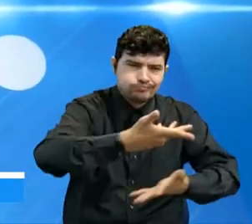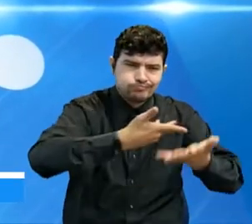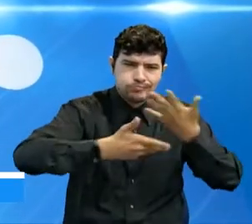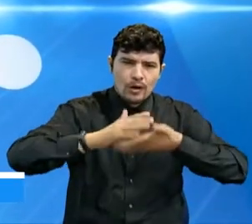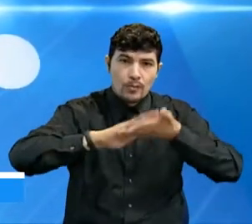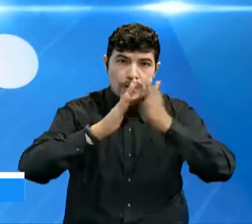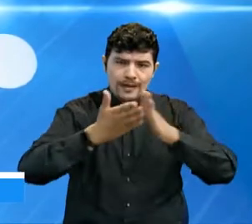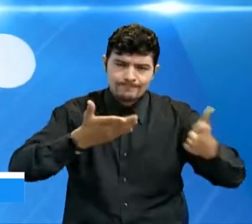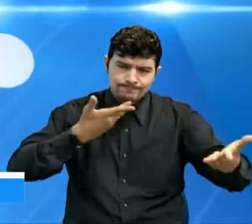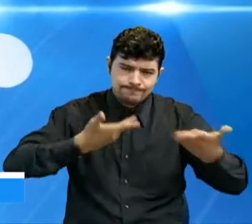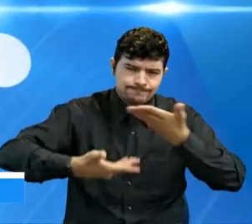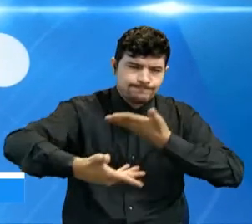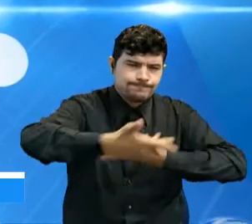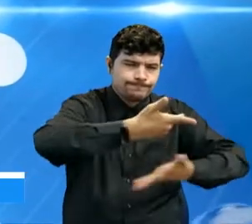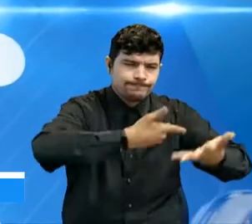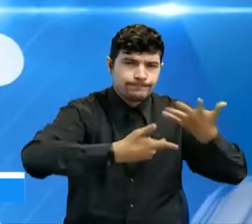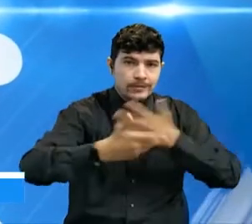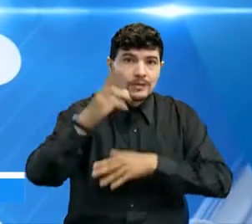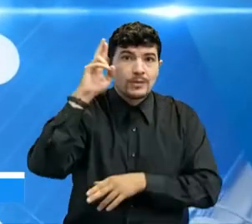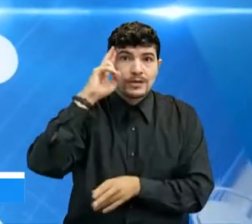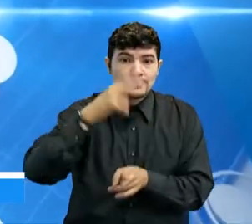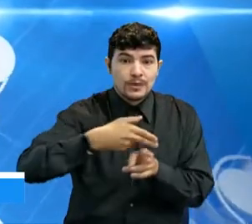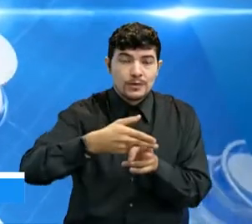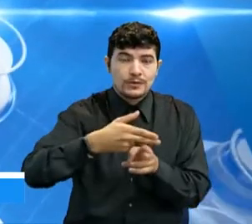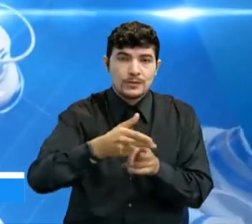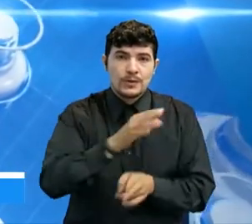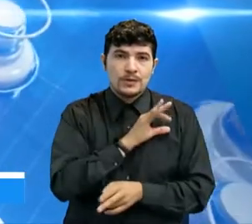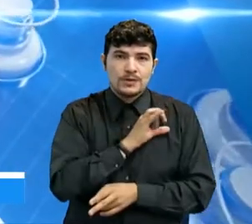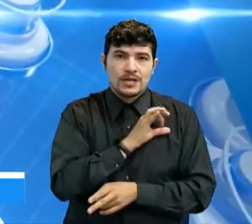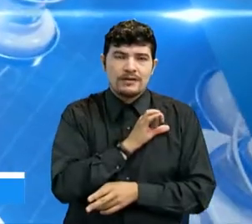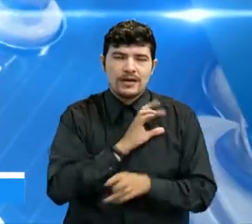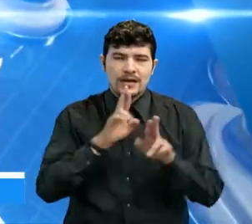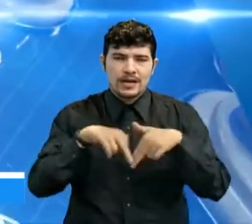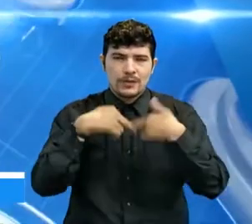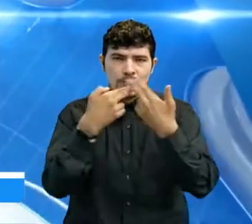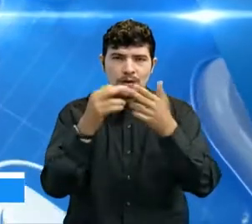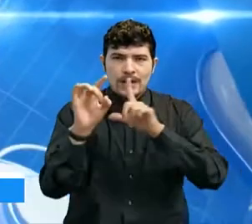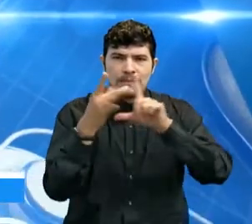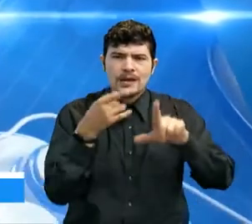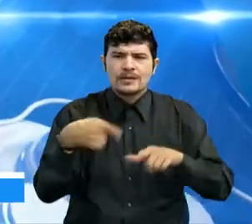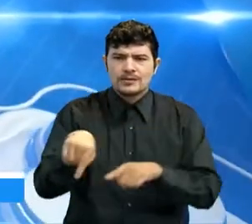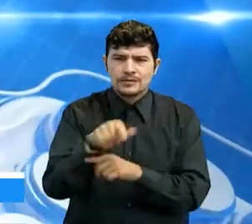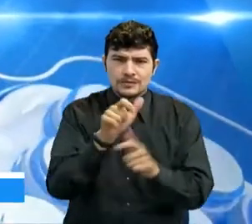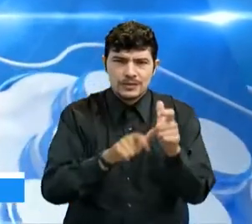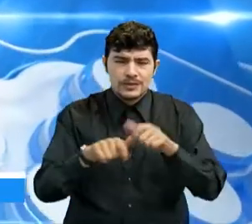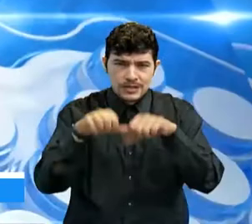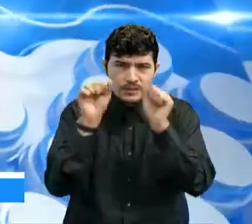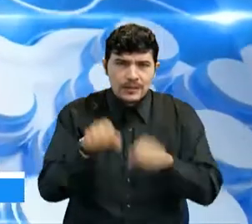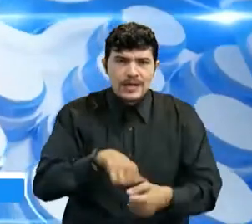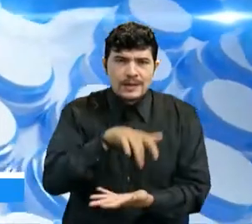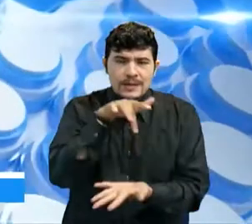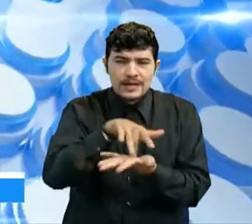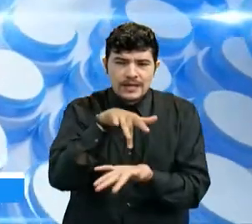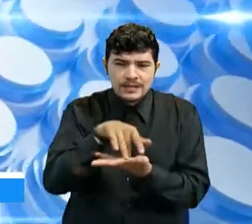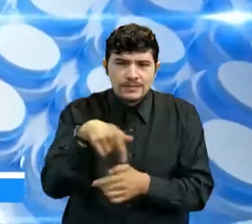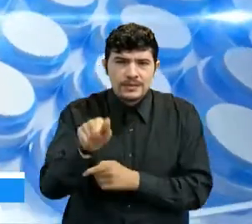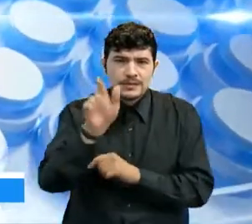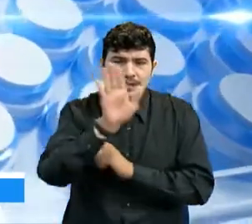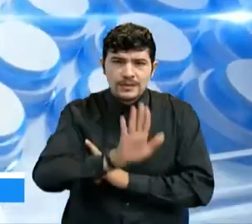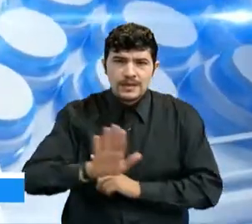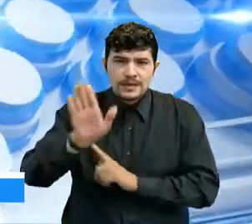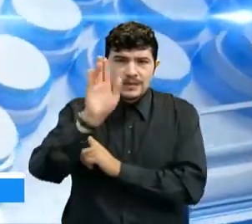el próximo sábado vamos a tener una reunión virtual en la que pueden participar los norte-santandereanos, vamos a mirar las